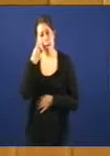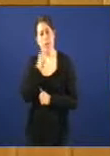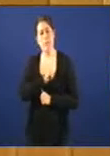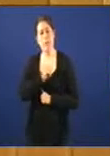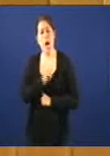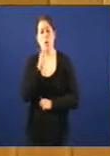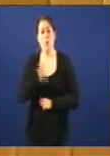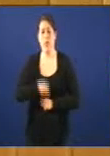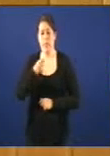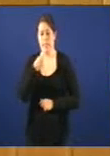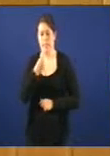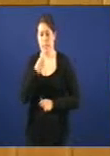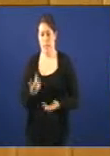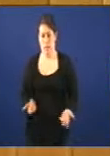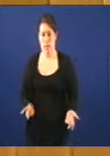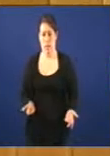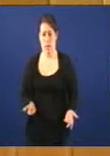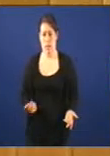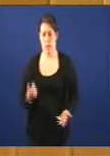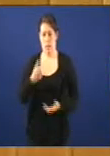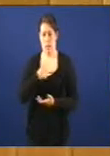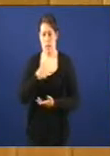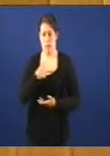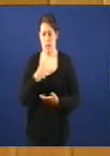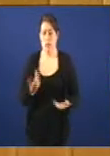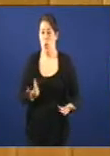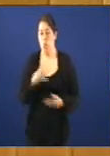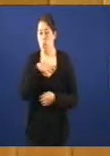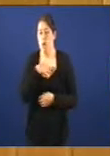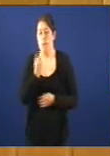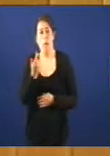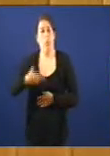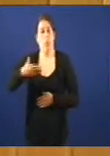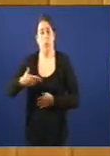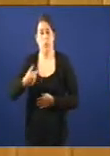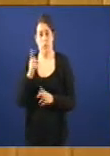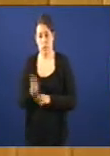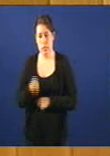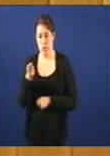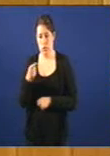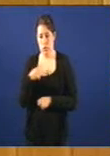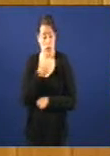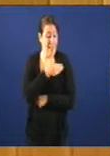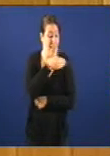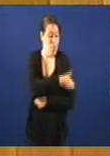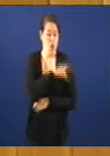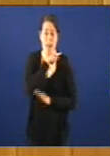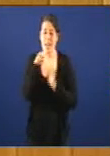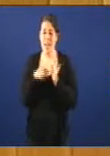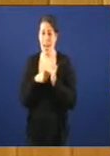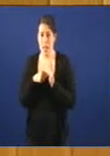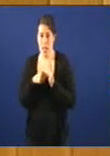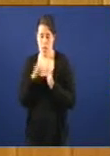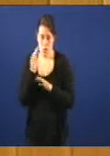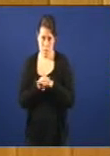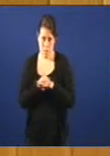juices para cumplir esa sentencia non me vou a saltar a sentencia eu de que lado estou sempre da legalidade da